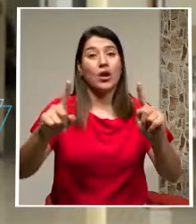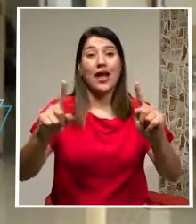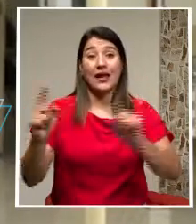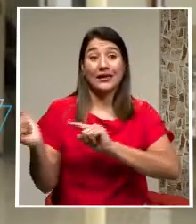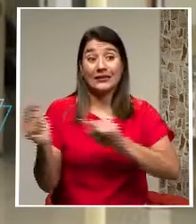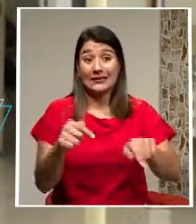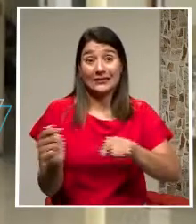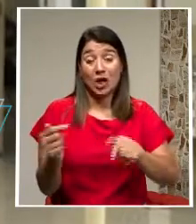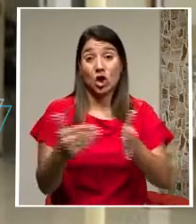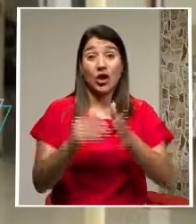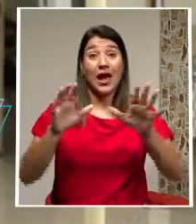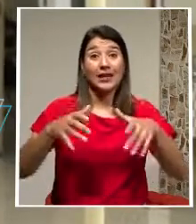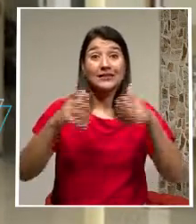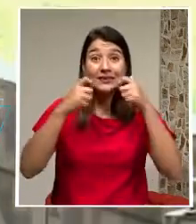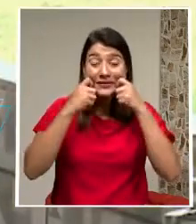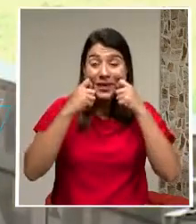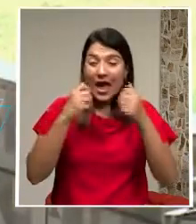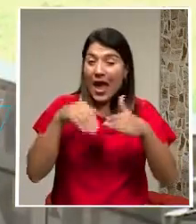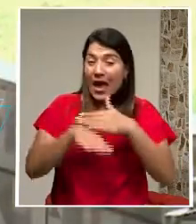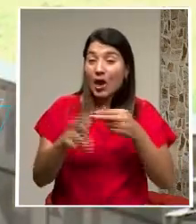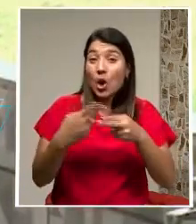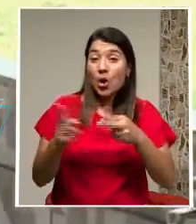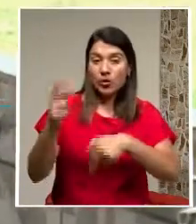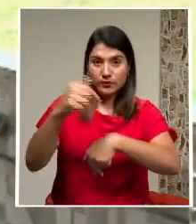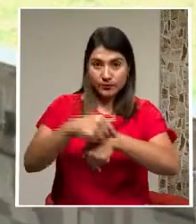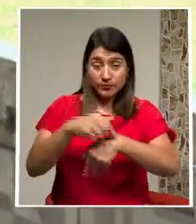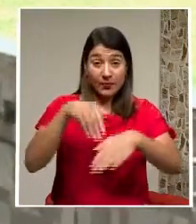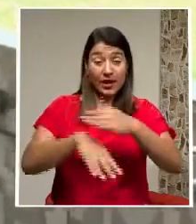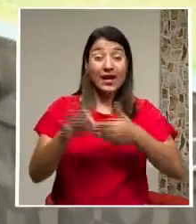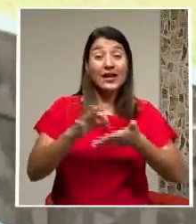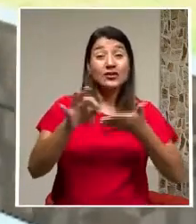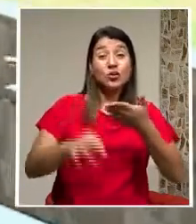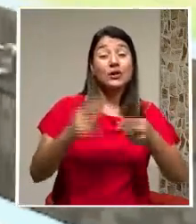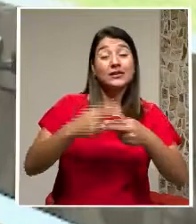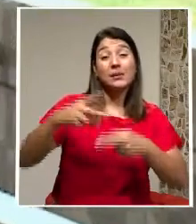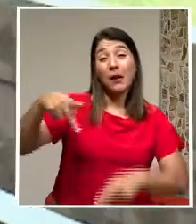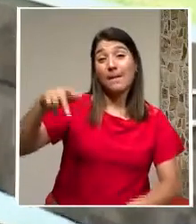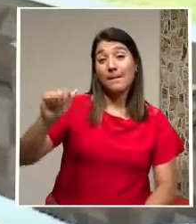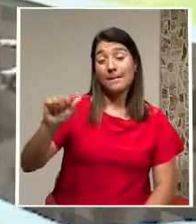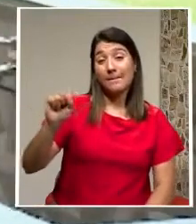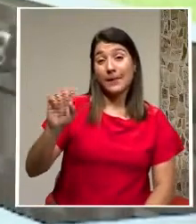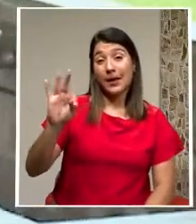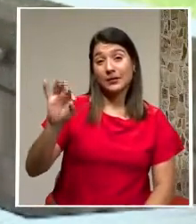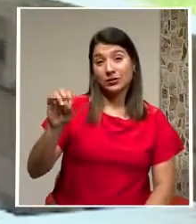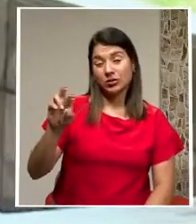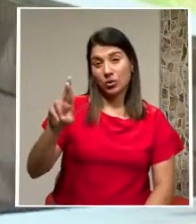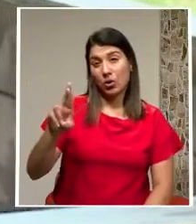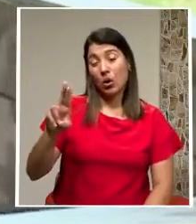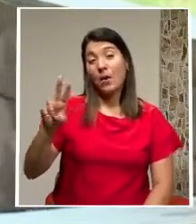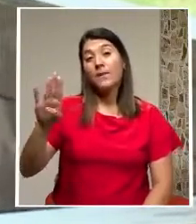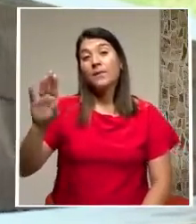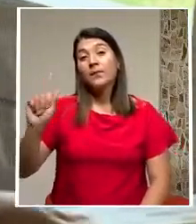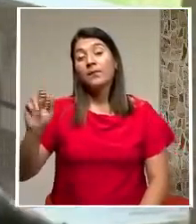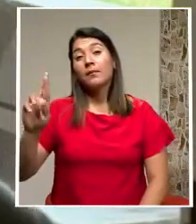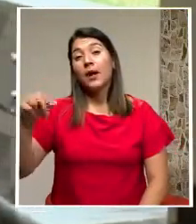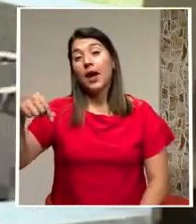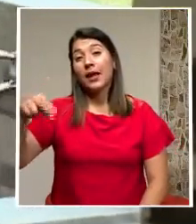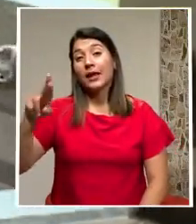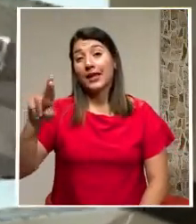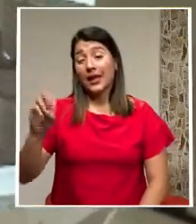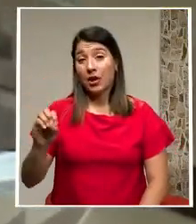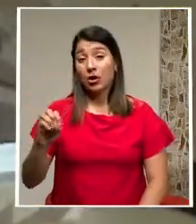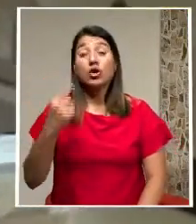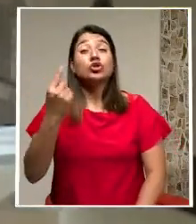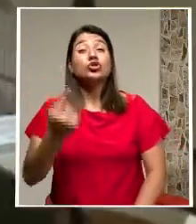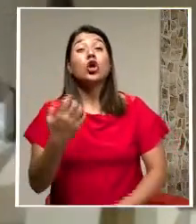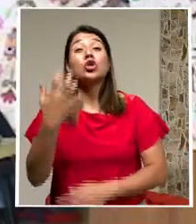nuestra población Educativa En la escuela Pastor Barquero Bando Por ejemplo Únicamente Cinco estudiantes Reciben clases